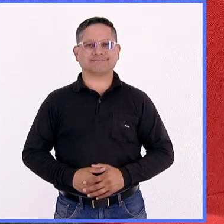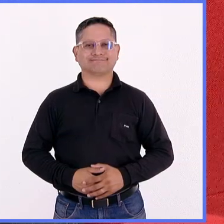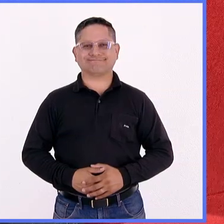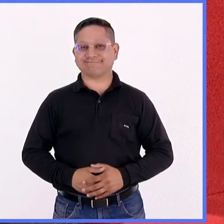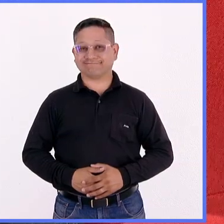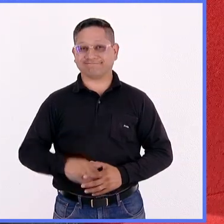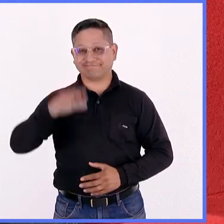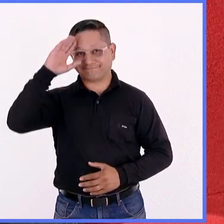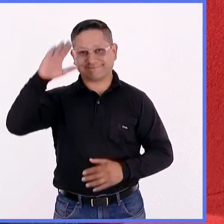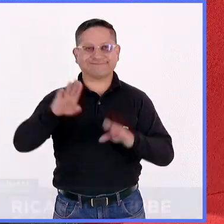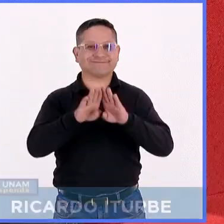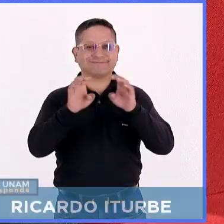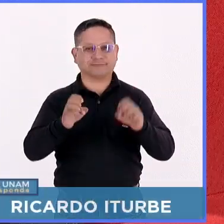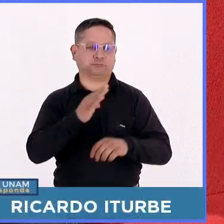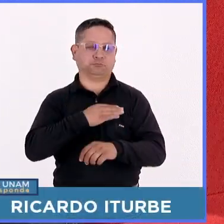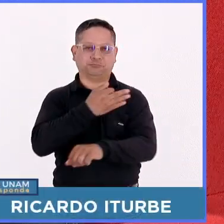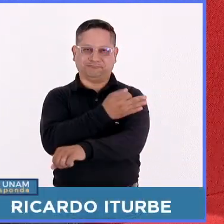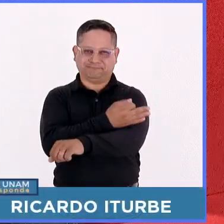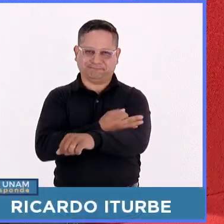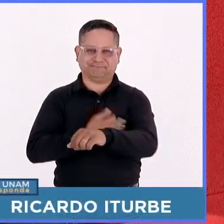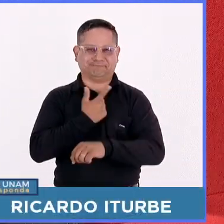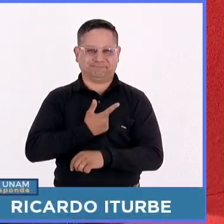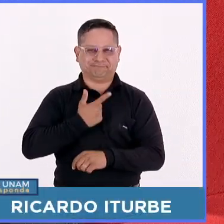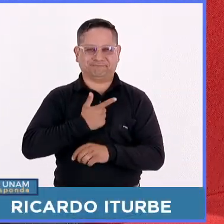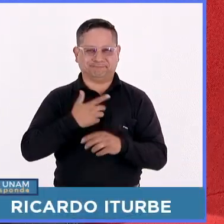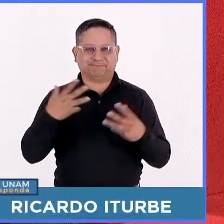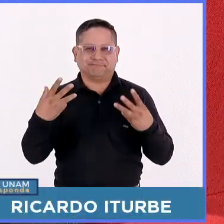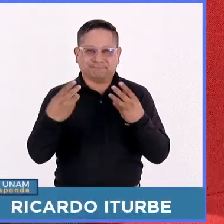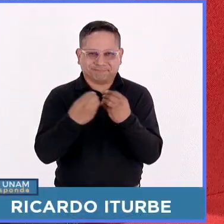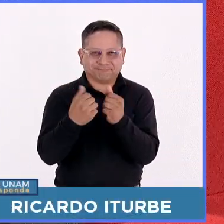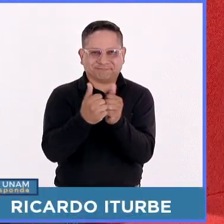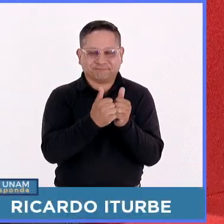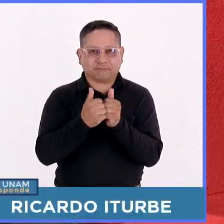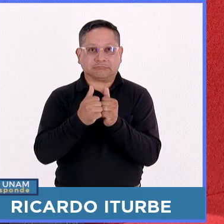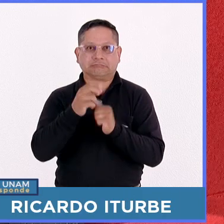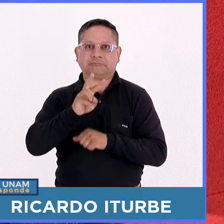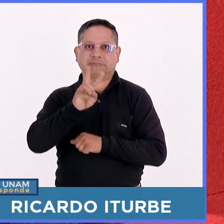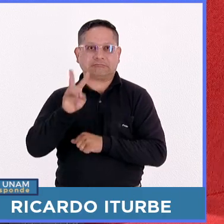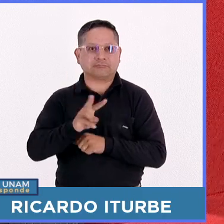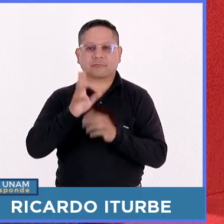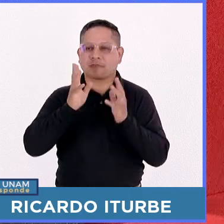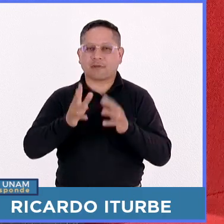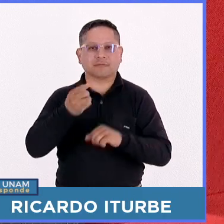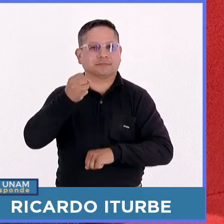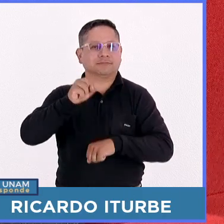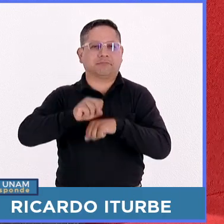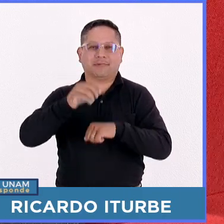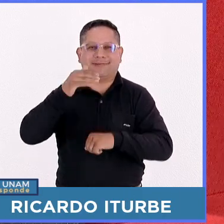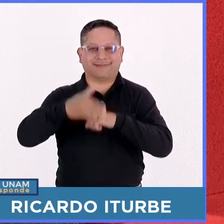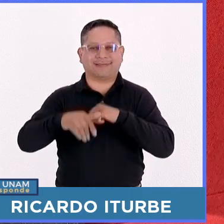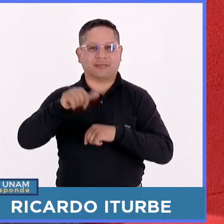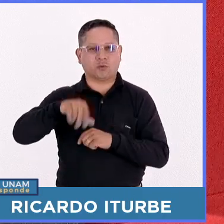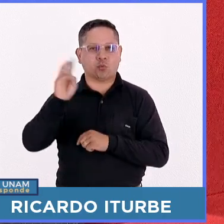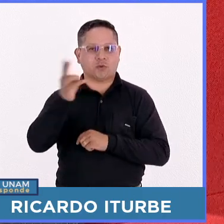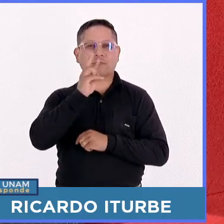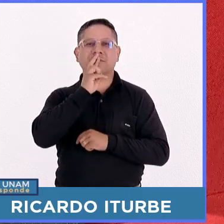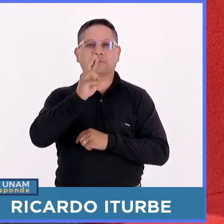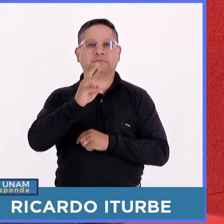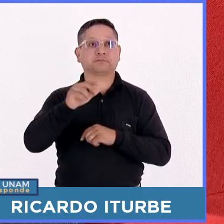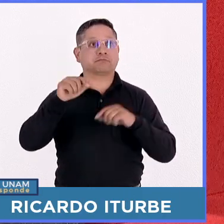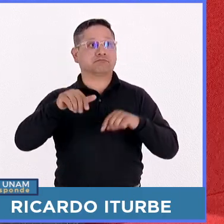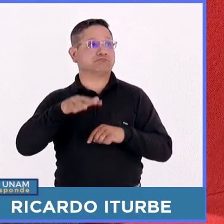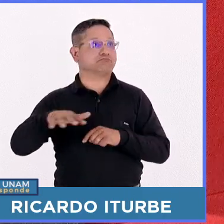¿Cómo están? Muy buenas tardes, qué gusto que nos acompañen este viernes para terminar la semana aquí en la UNAM Responde. Los saludamos desde nuestras